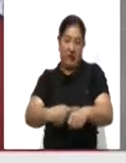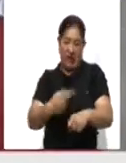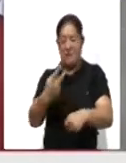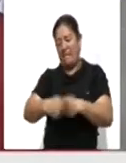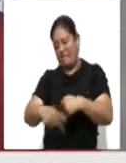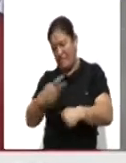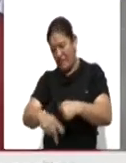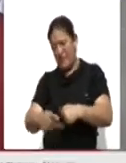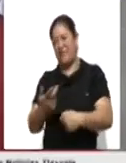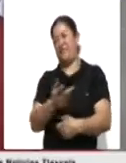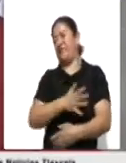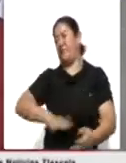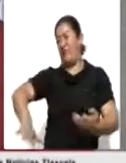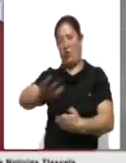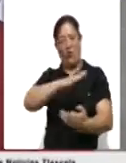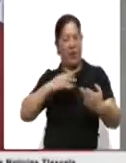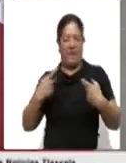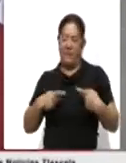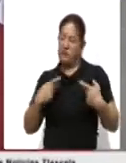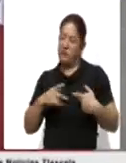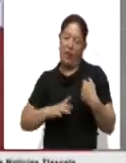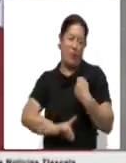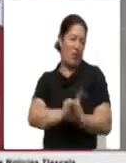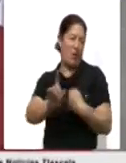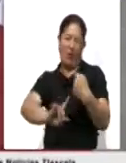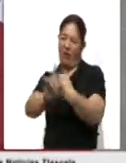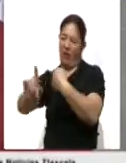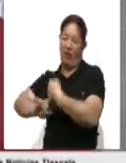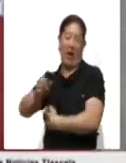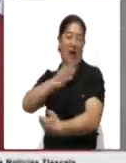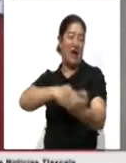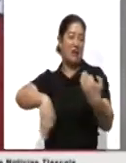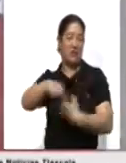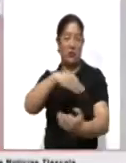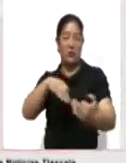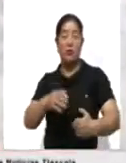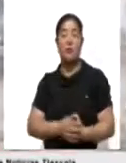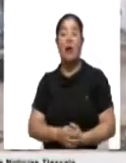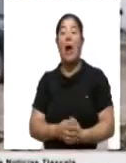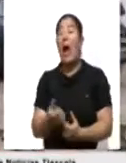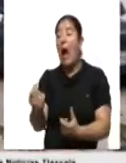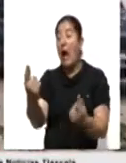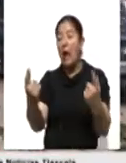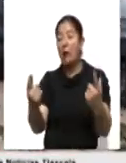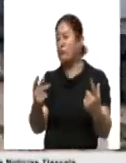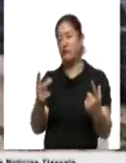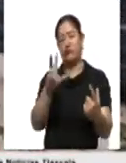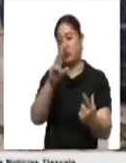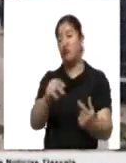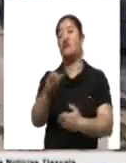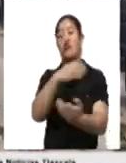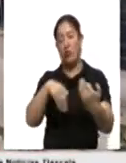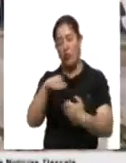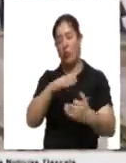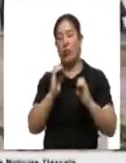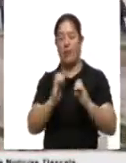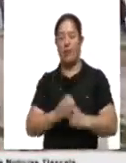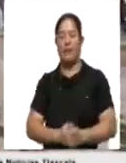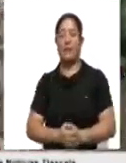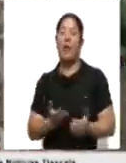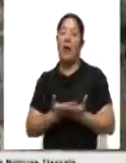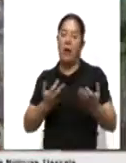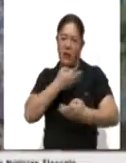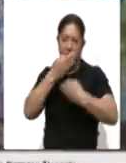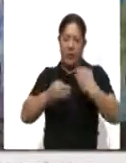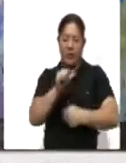afecta a todo el cauce, más que nada, no únicamente algunas casas. Con información de Alta Gracia Corona, ahora